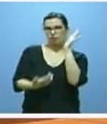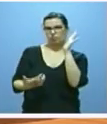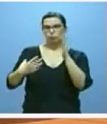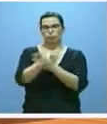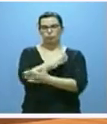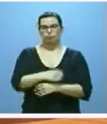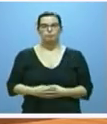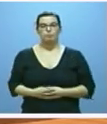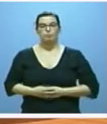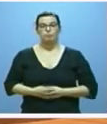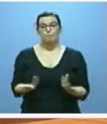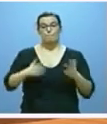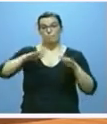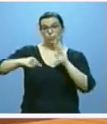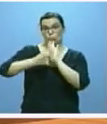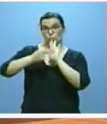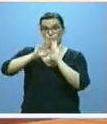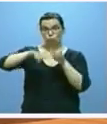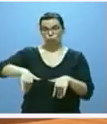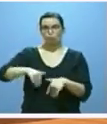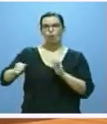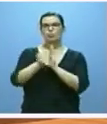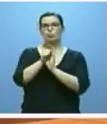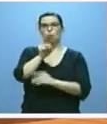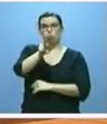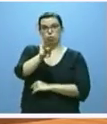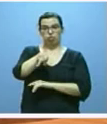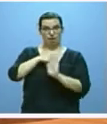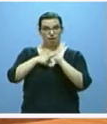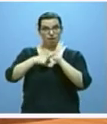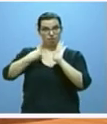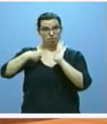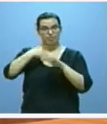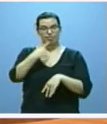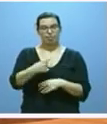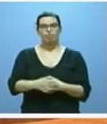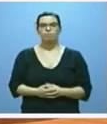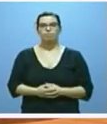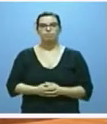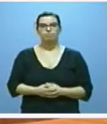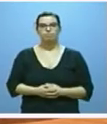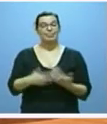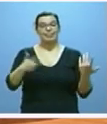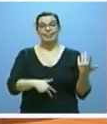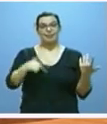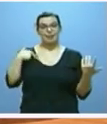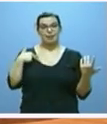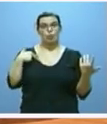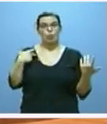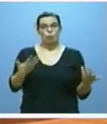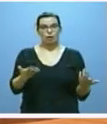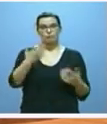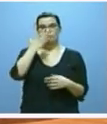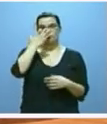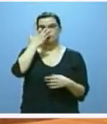En este último punto, el artículo 12 de esta ley establece con carácter general que